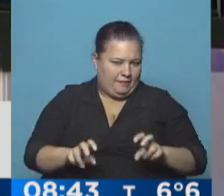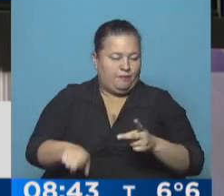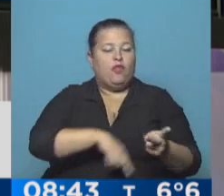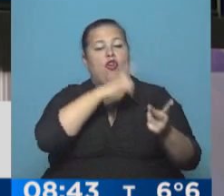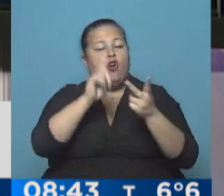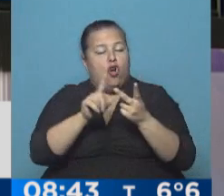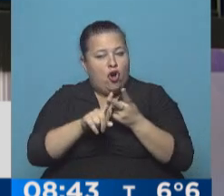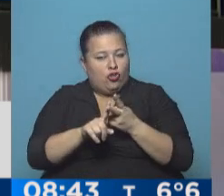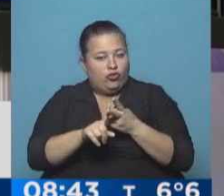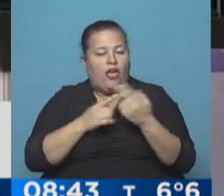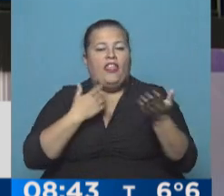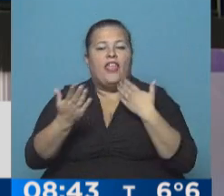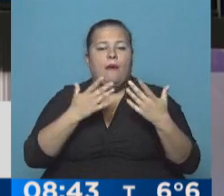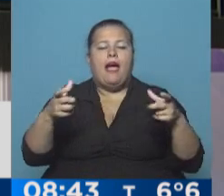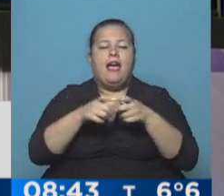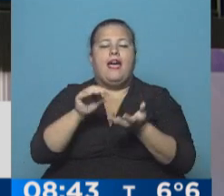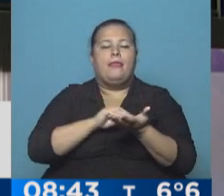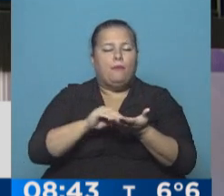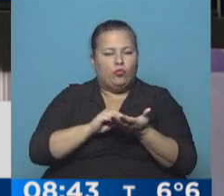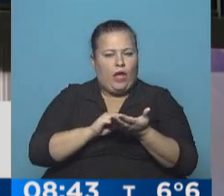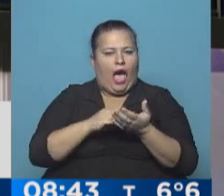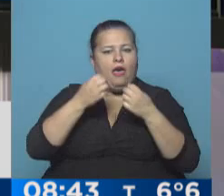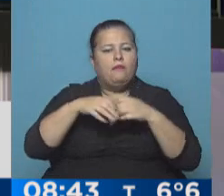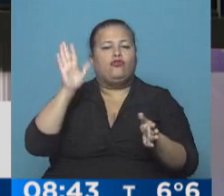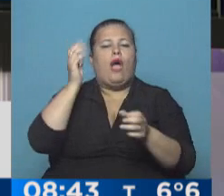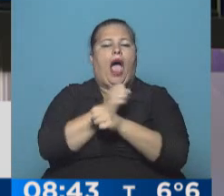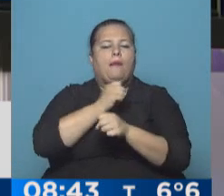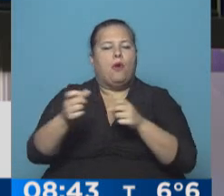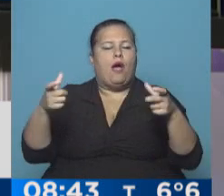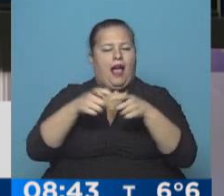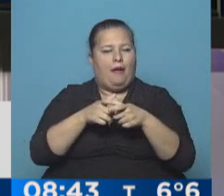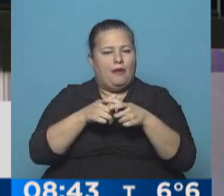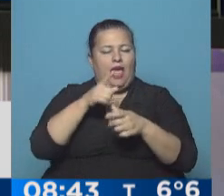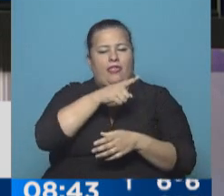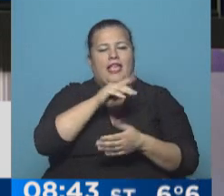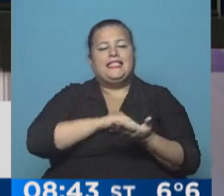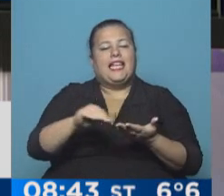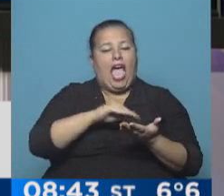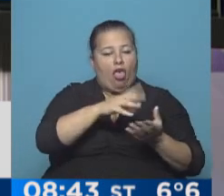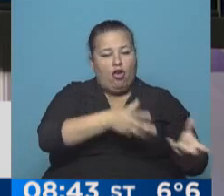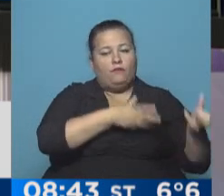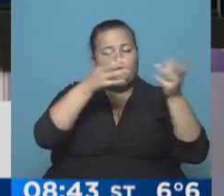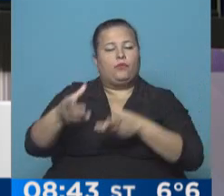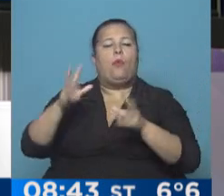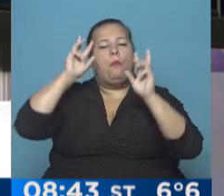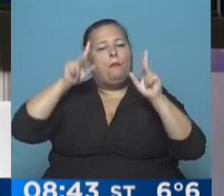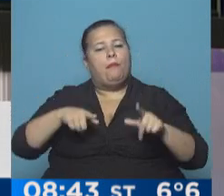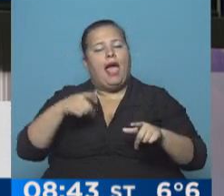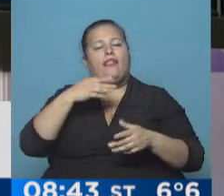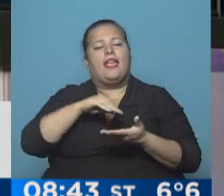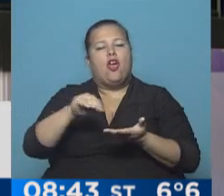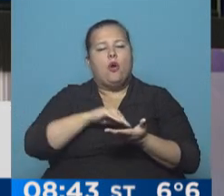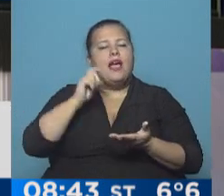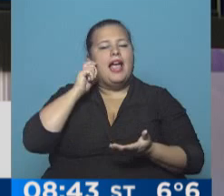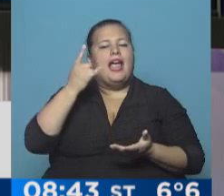otro tema, debate en la Cámara de Diputados a partir de la sanción de la Cámara de Senadores de un proyecto del senador Rubén